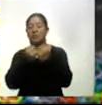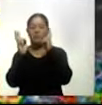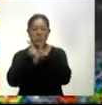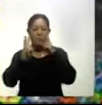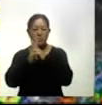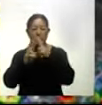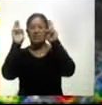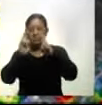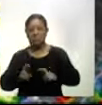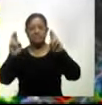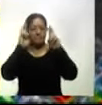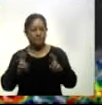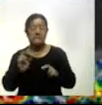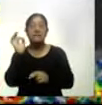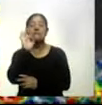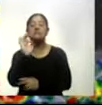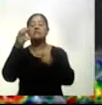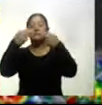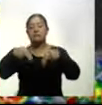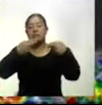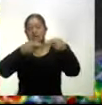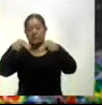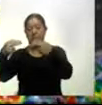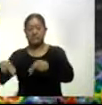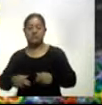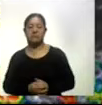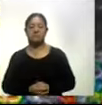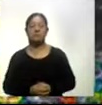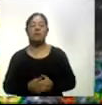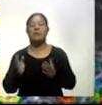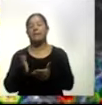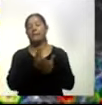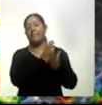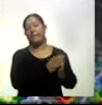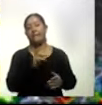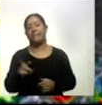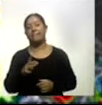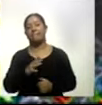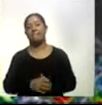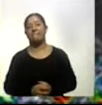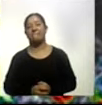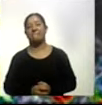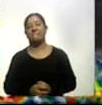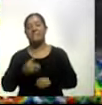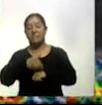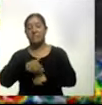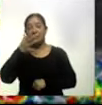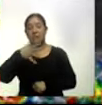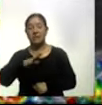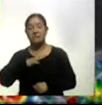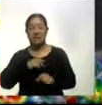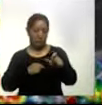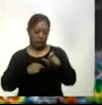descargas eléctricas y posibles granizadas por otra parte la onda tropical número 10 se desplaza sobre el occidente y sur del país